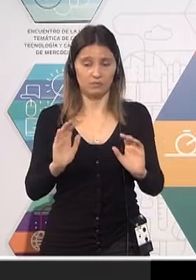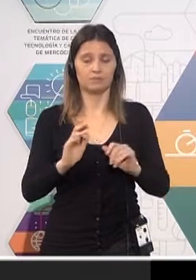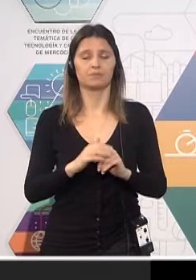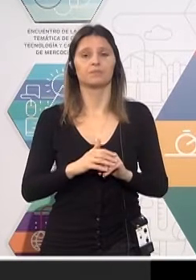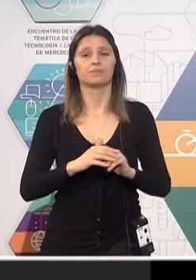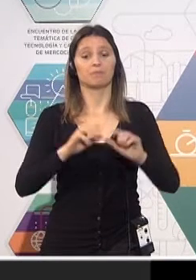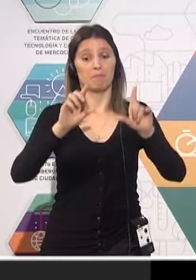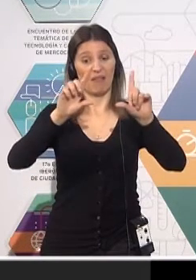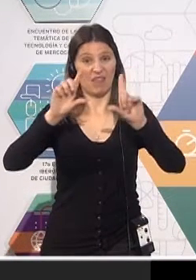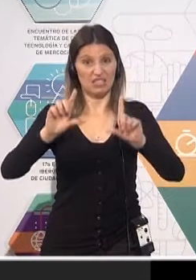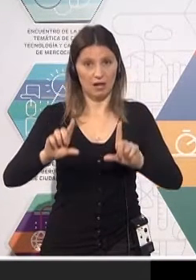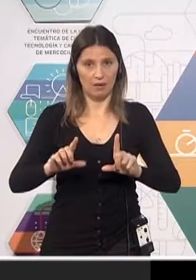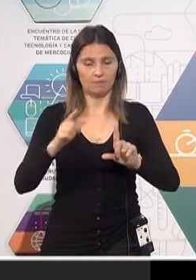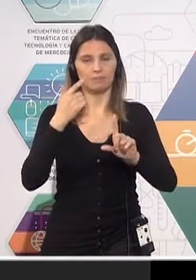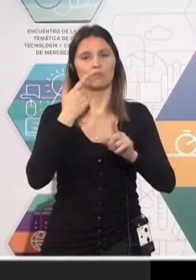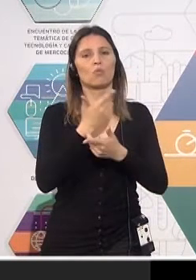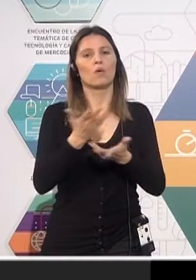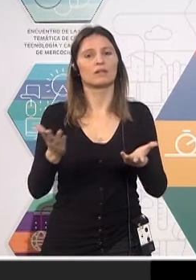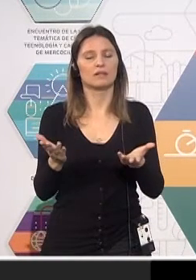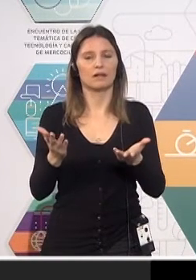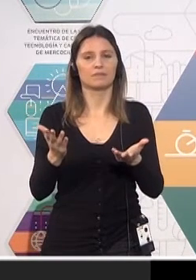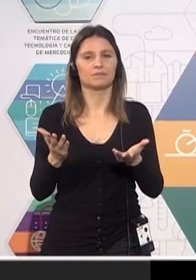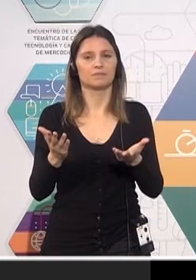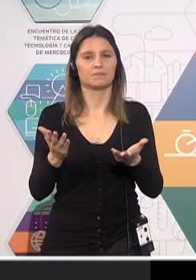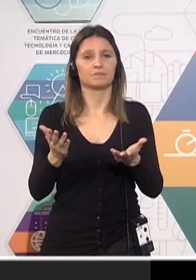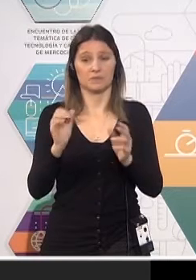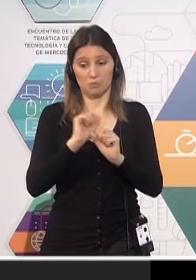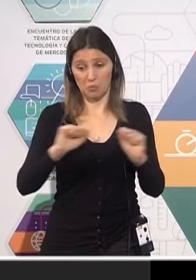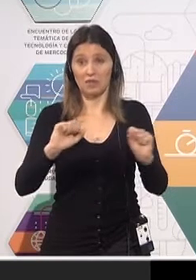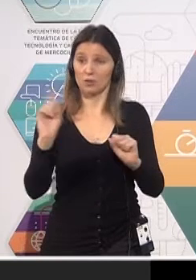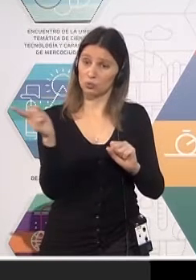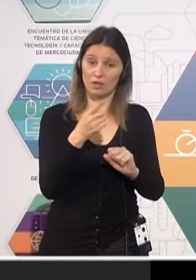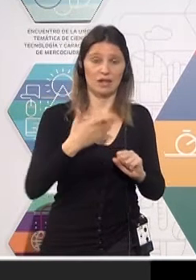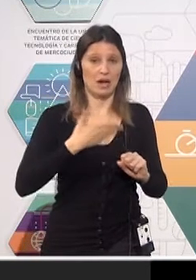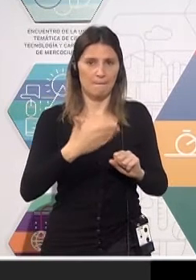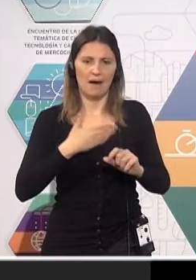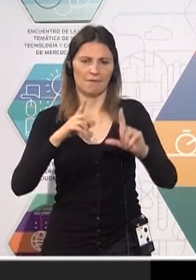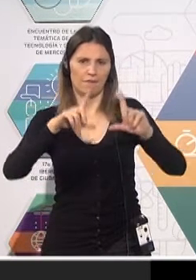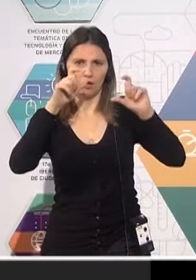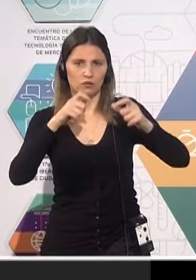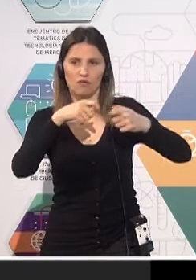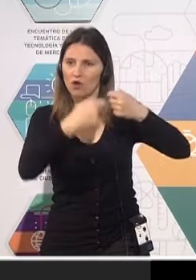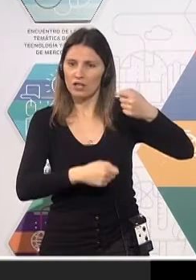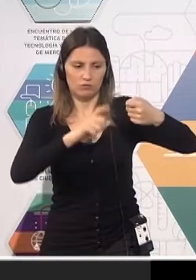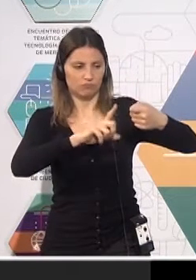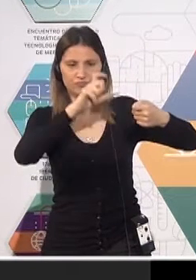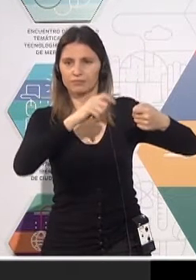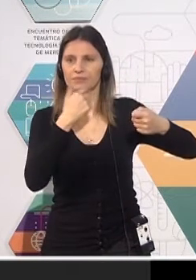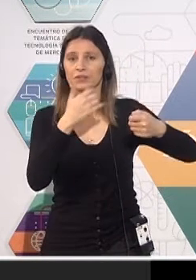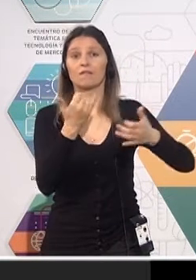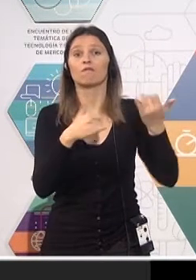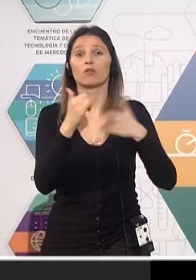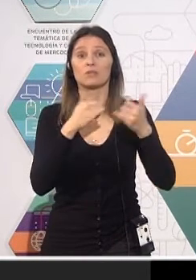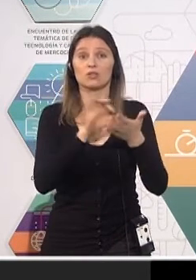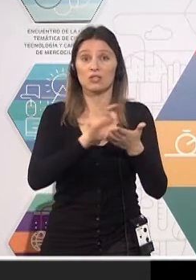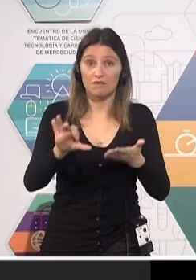simplemente que está disponible y ustedes pueden reclamar, sacar una foto del boleto, mandar. Y esta información a través de los